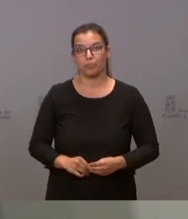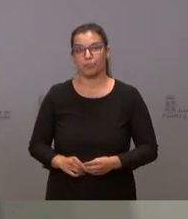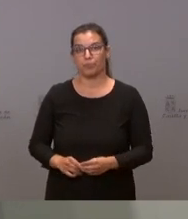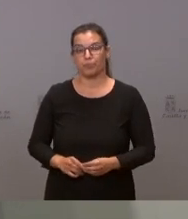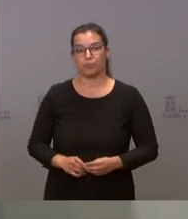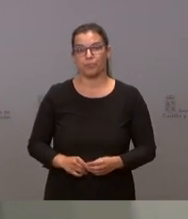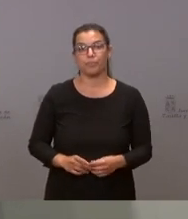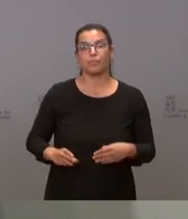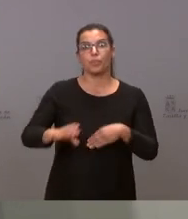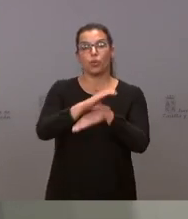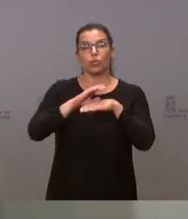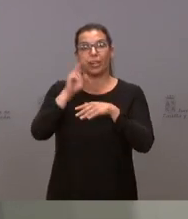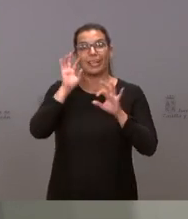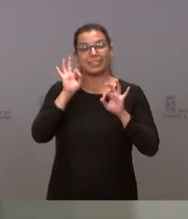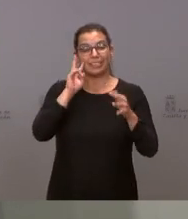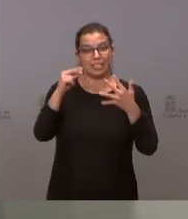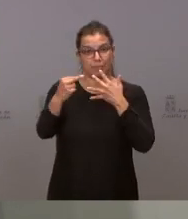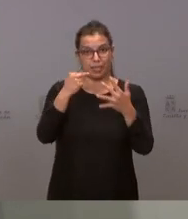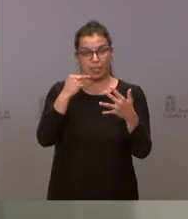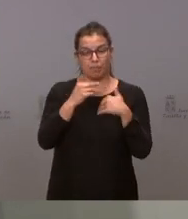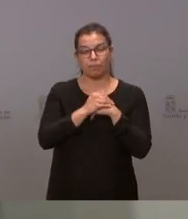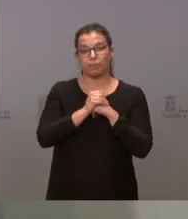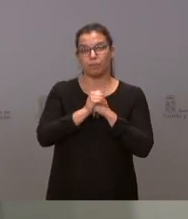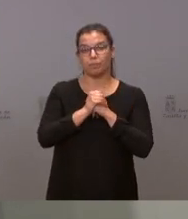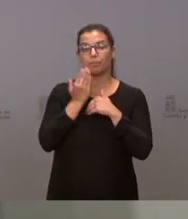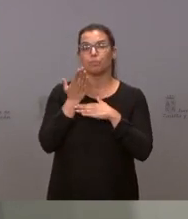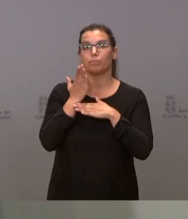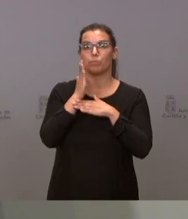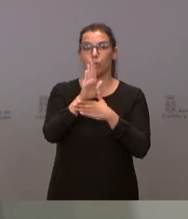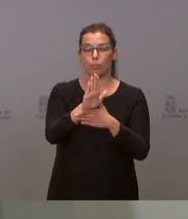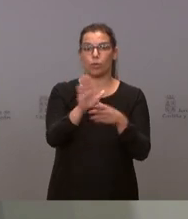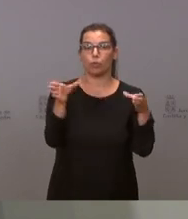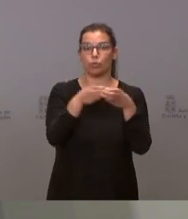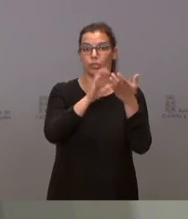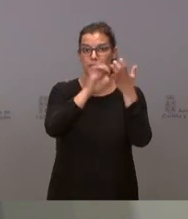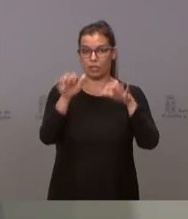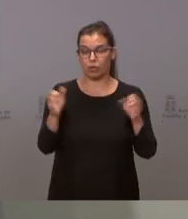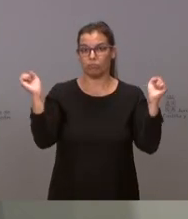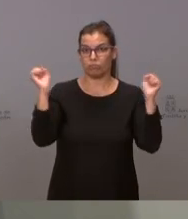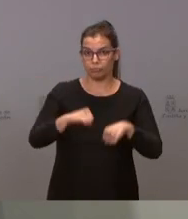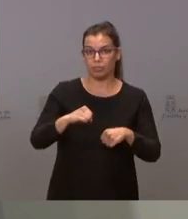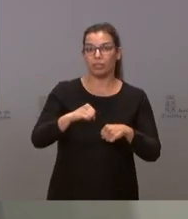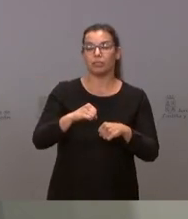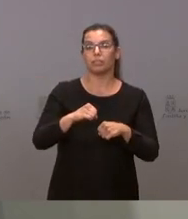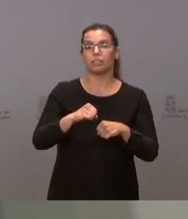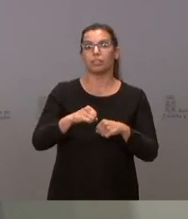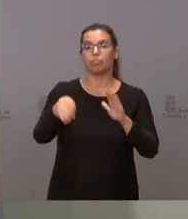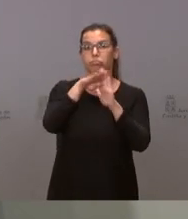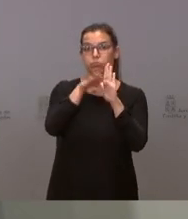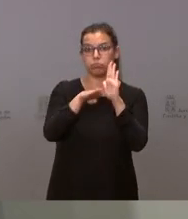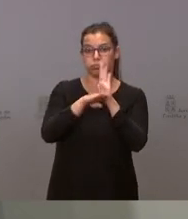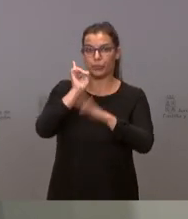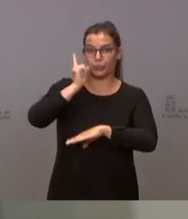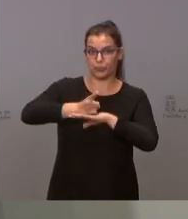La Consejería de Transparencia propone la Junta a prueba las directrices vinculantes para mejorar